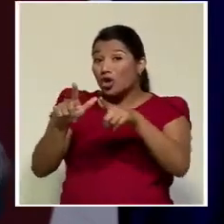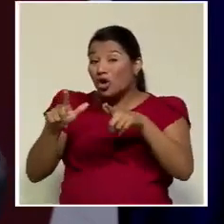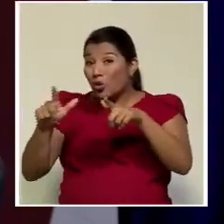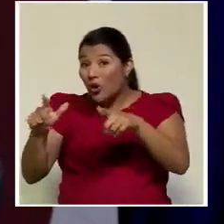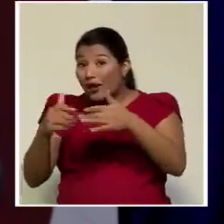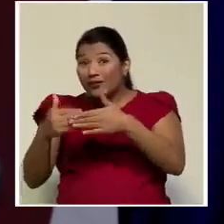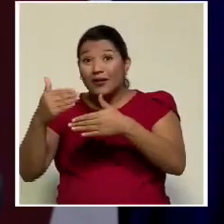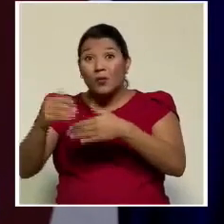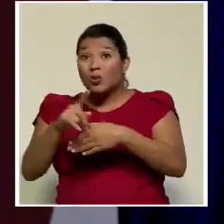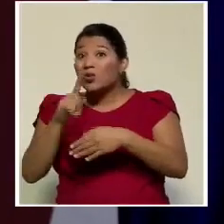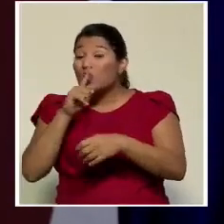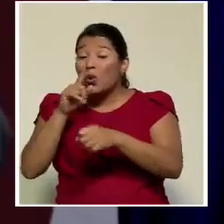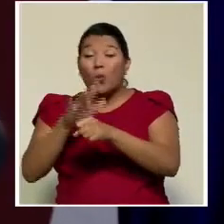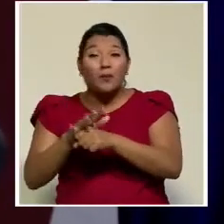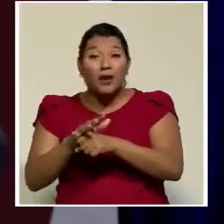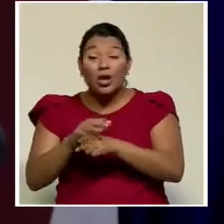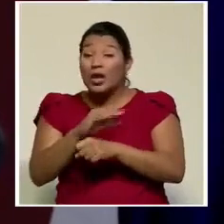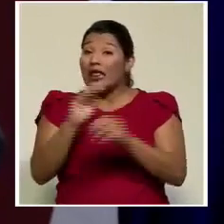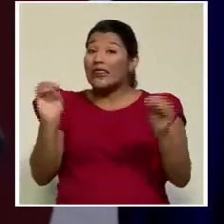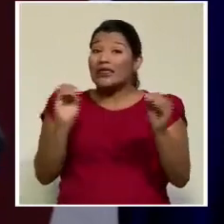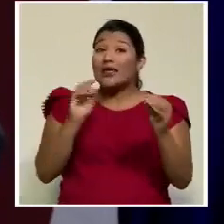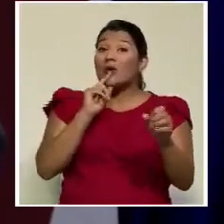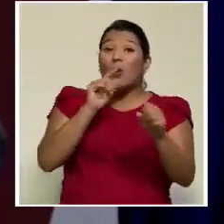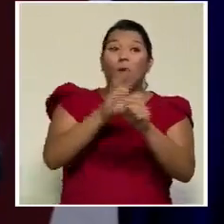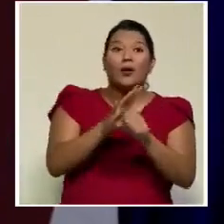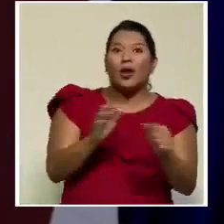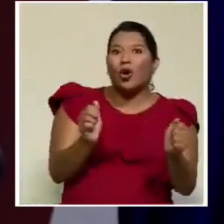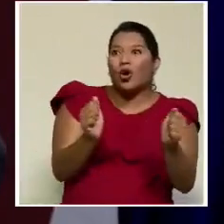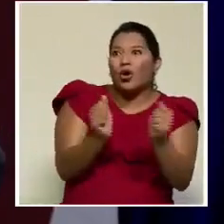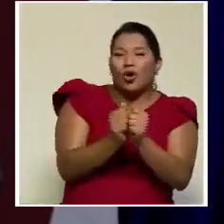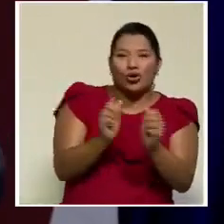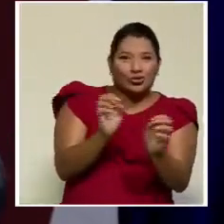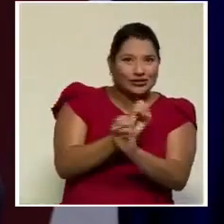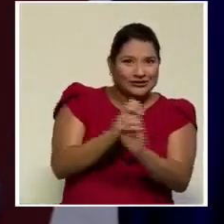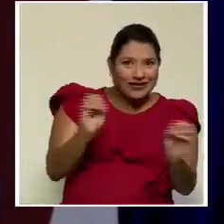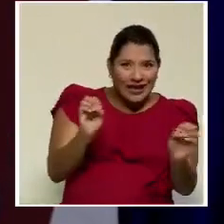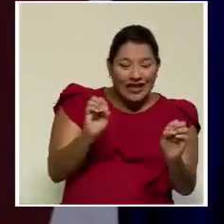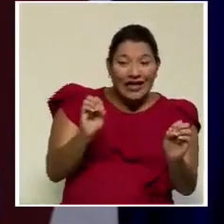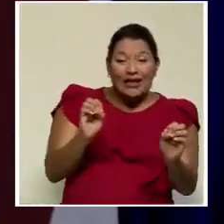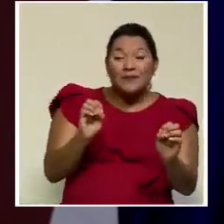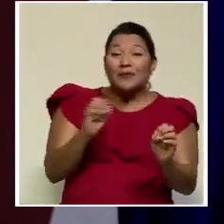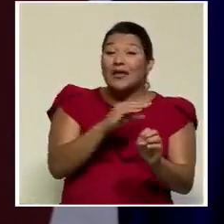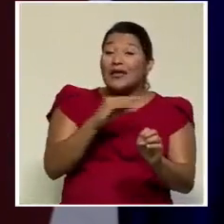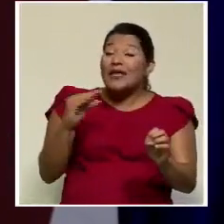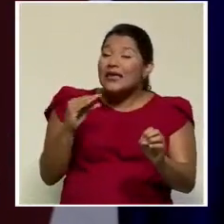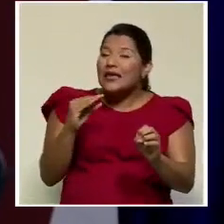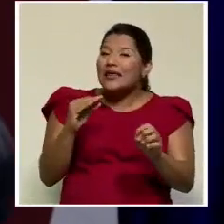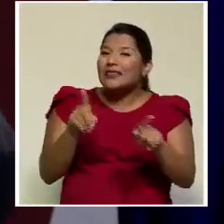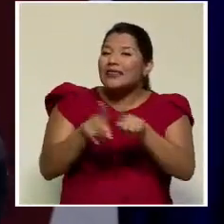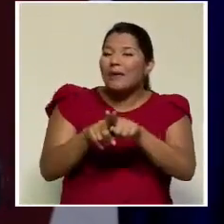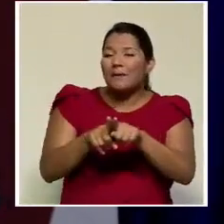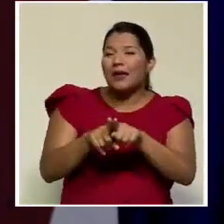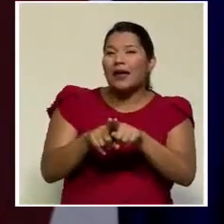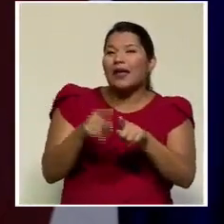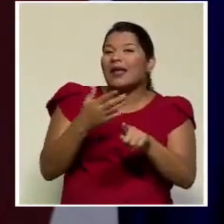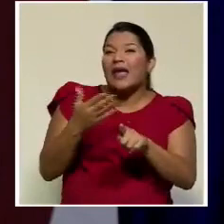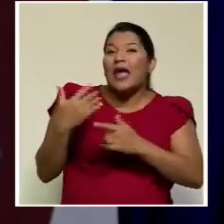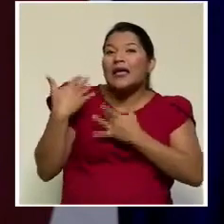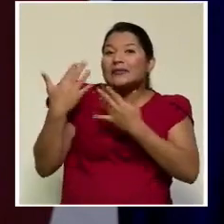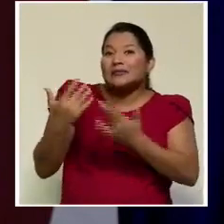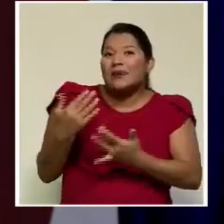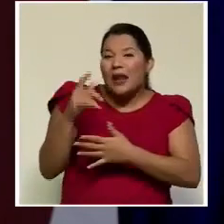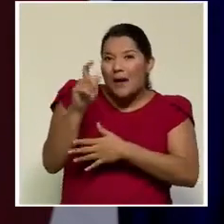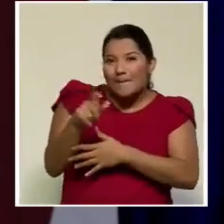cumplieron con el moro y tampoco cumplieron con el oro y las expectativas de la gente